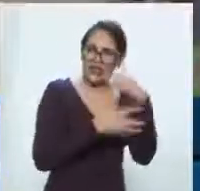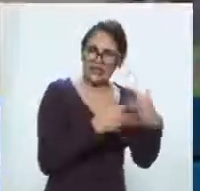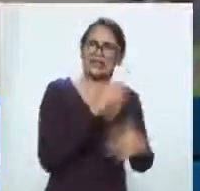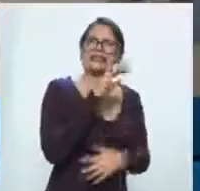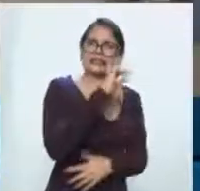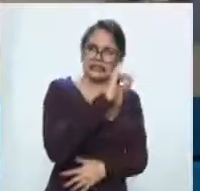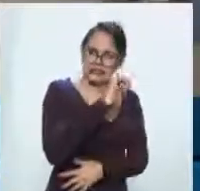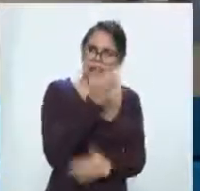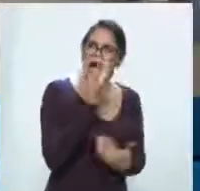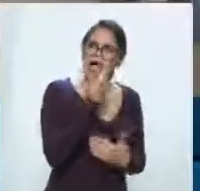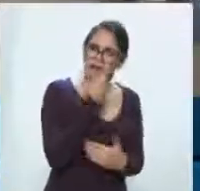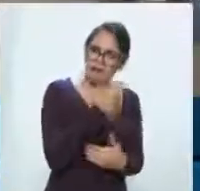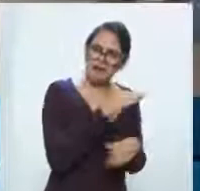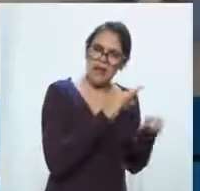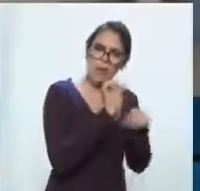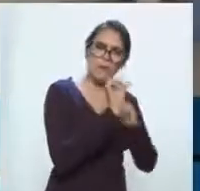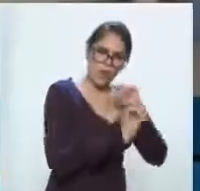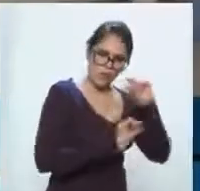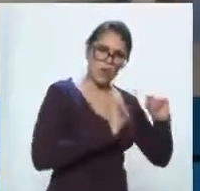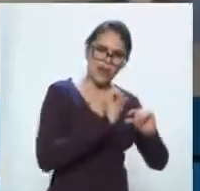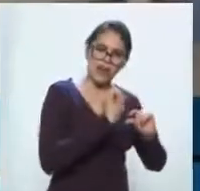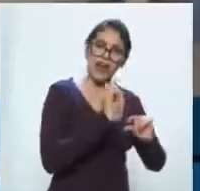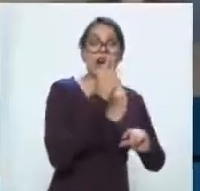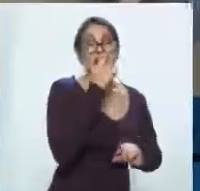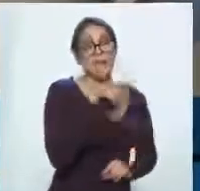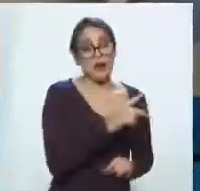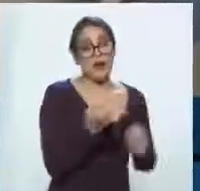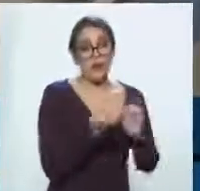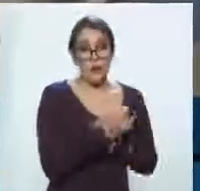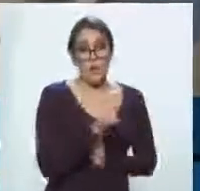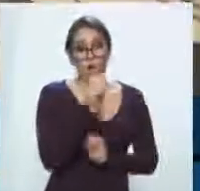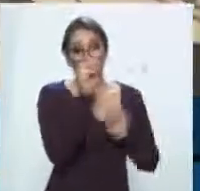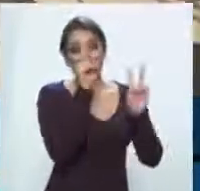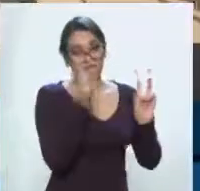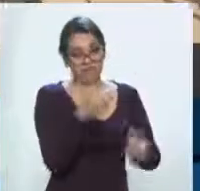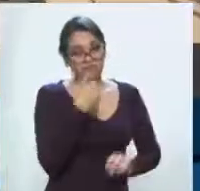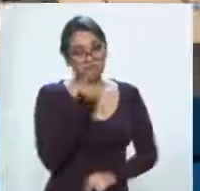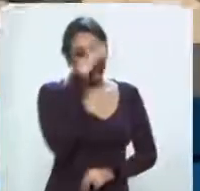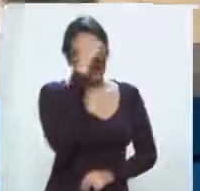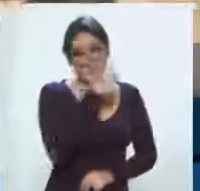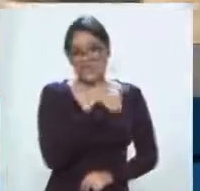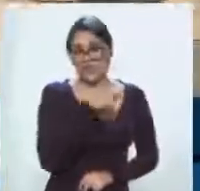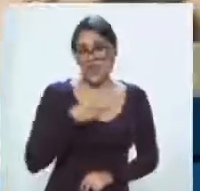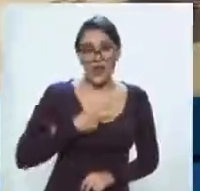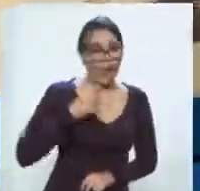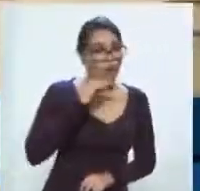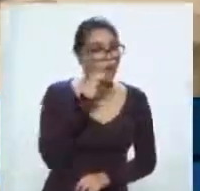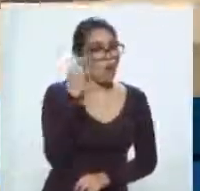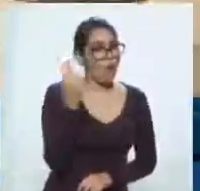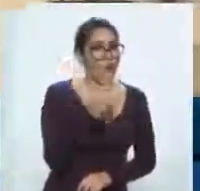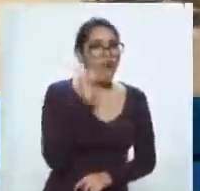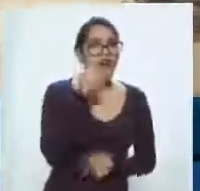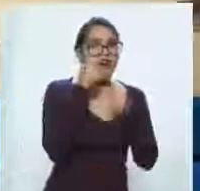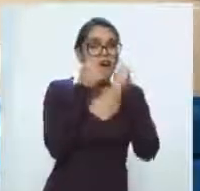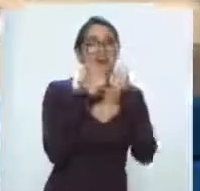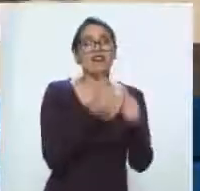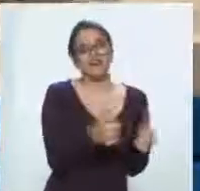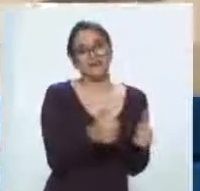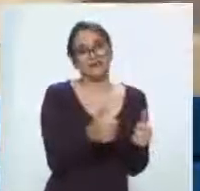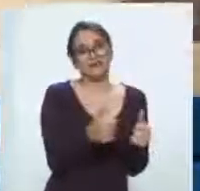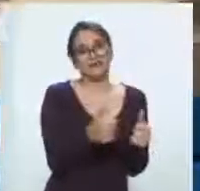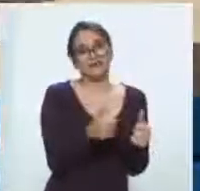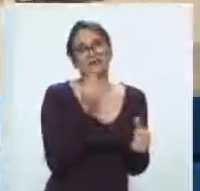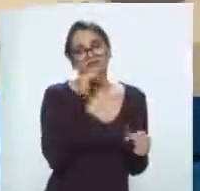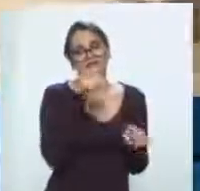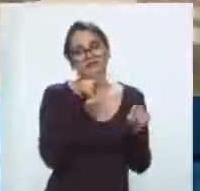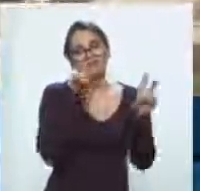creo que el tema determinante y lo que tendría que atenderse mayormente es el asunto que tiene que